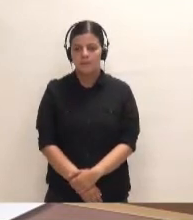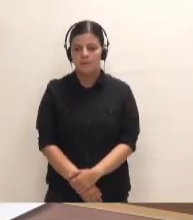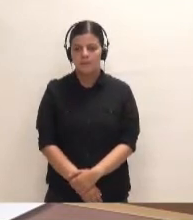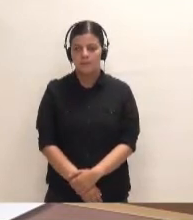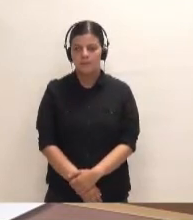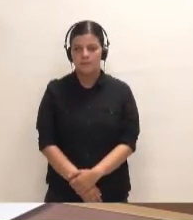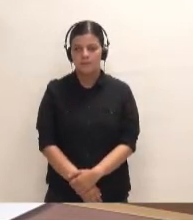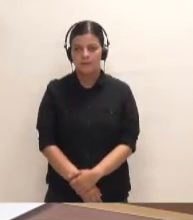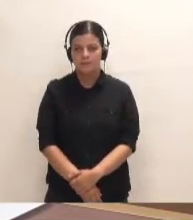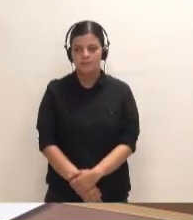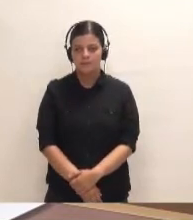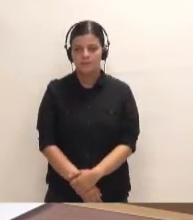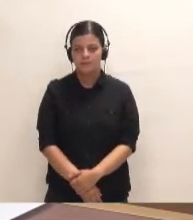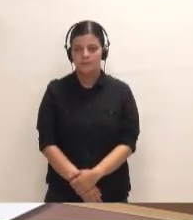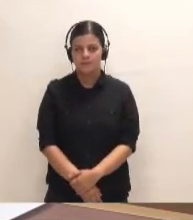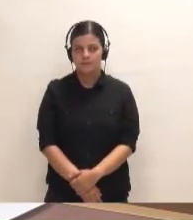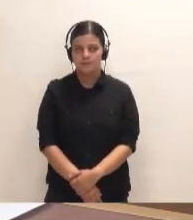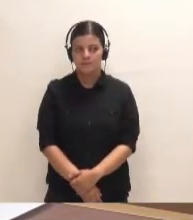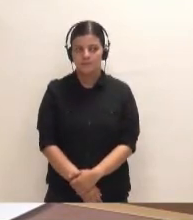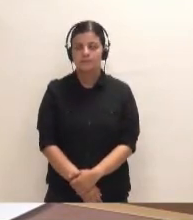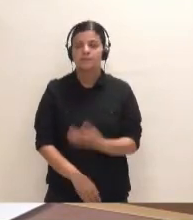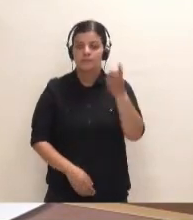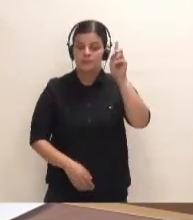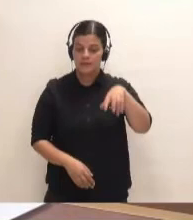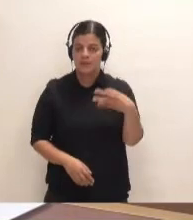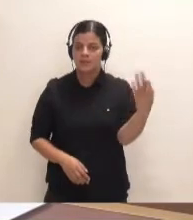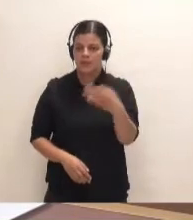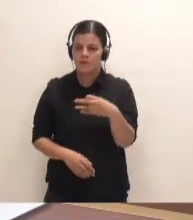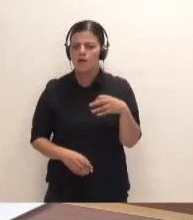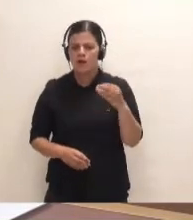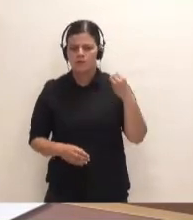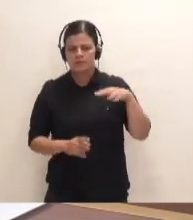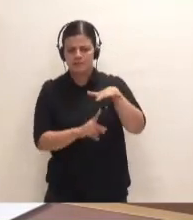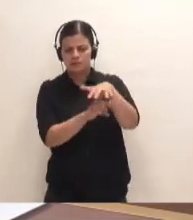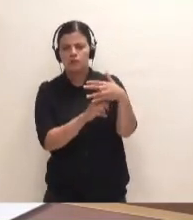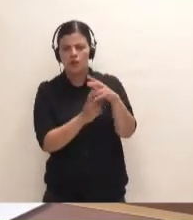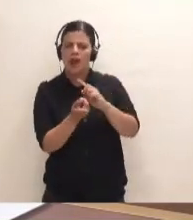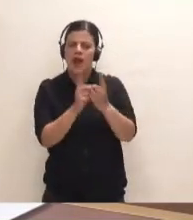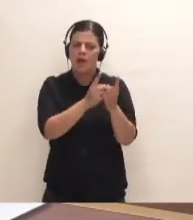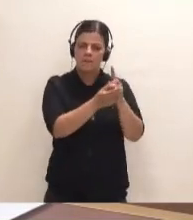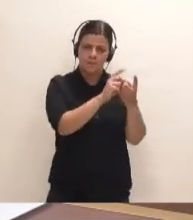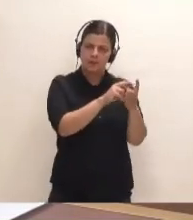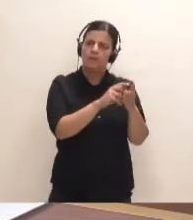escenario, ya dije al principio, cambiante y más global.